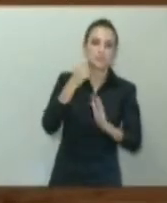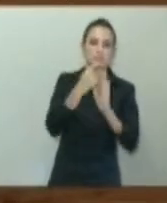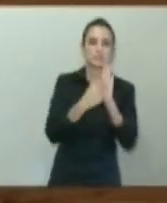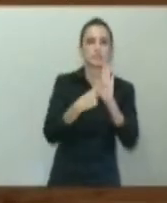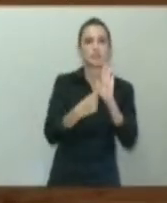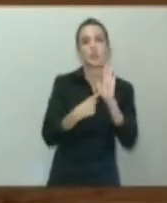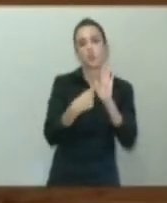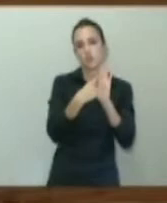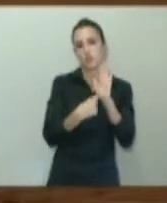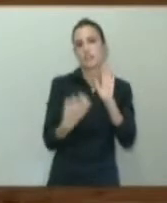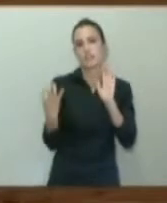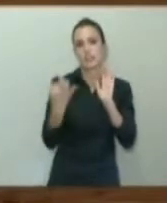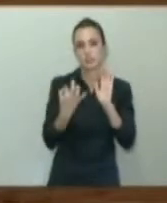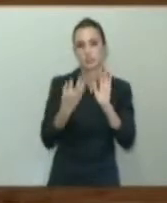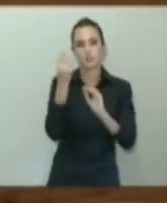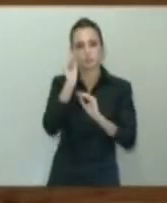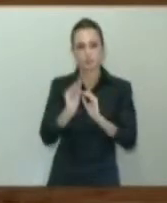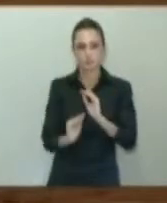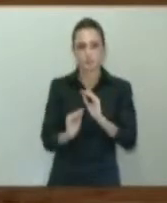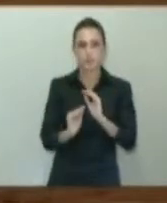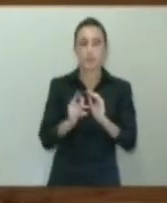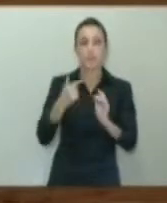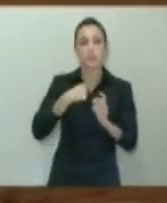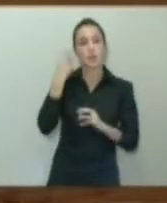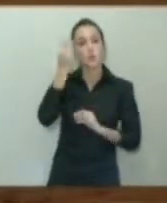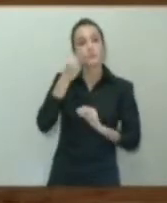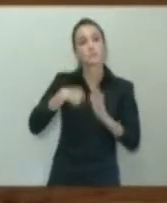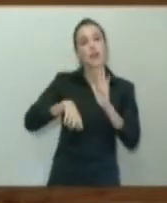¿Qué es